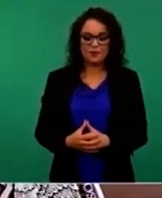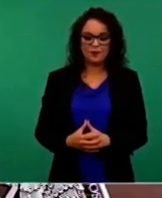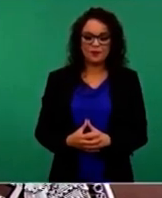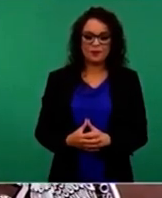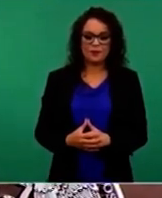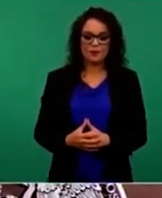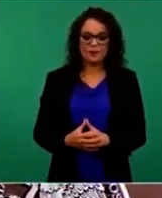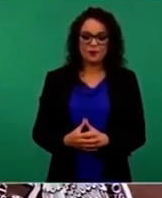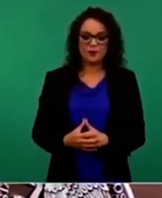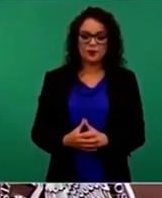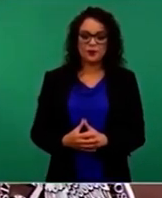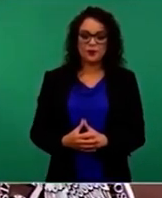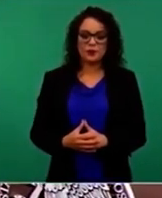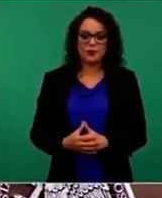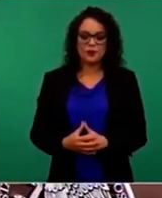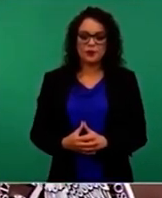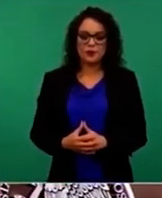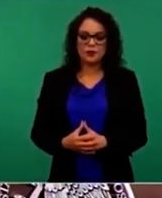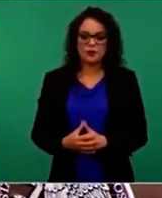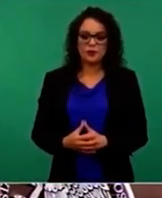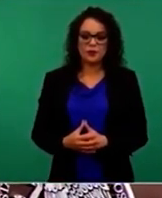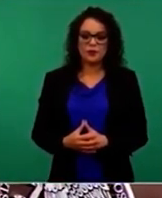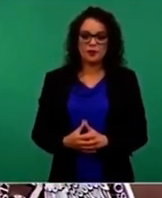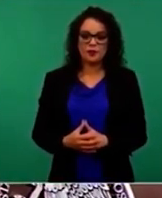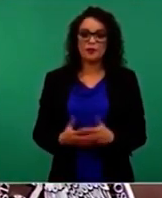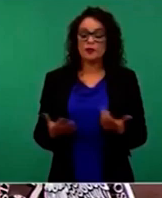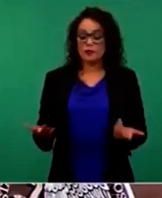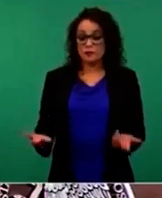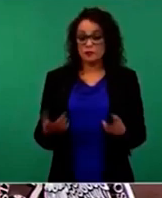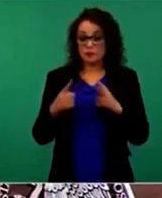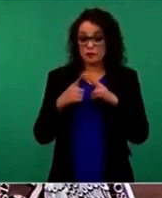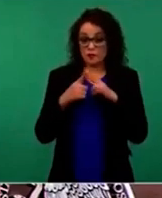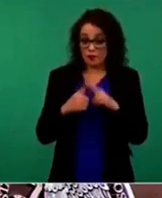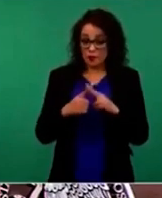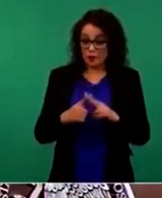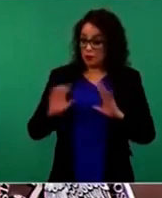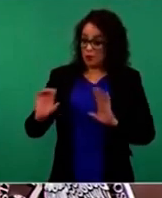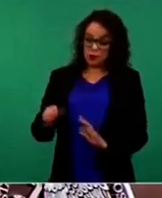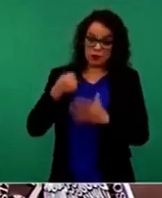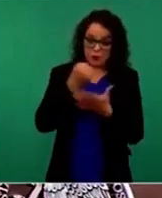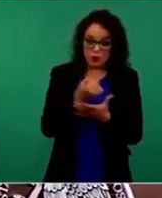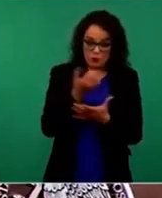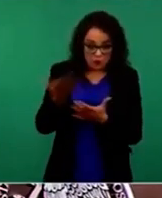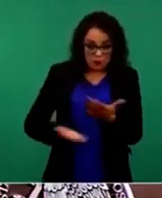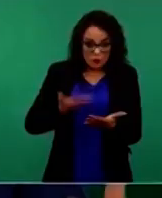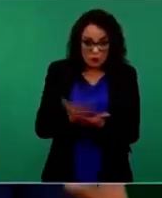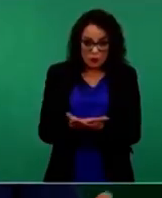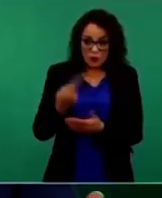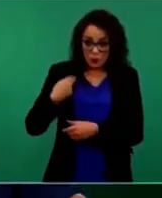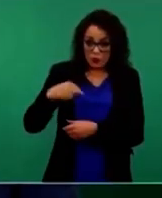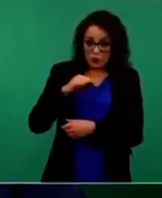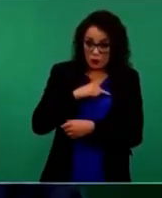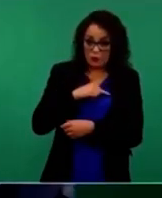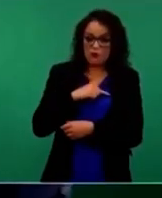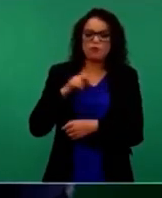el proyecto de presupuesto que nosotros enviamos tiene que ver